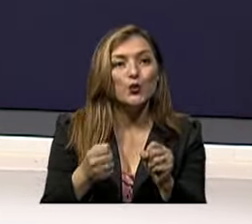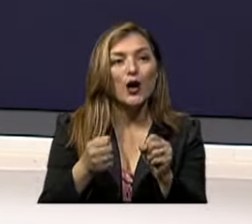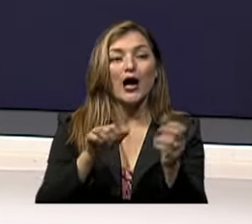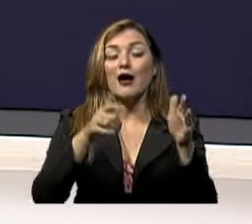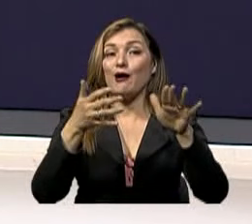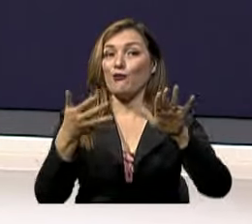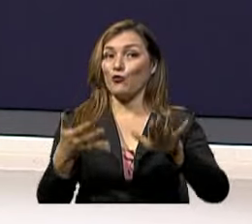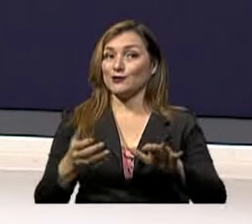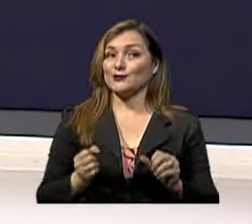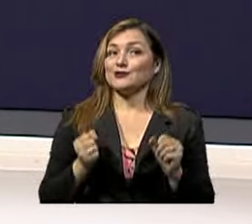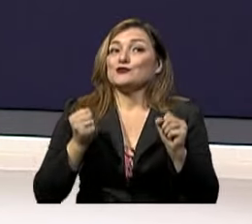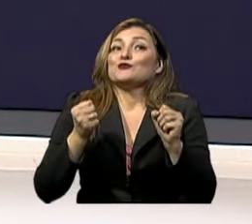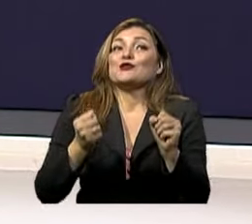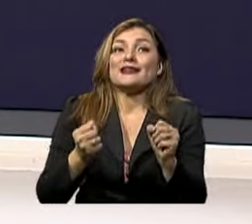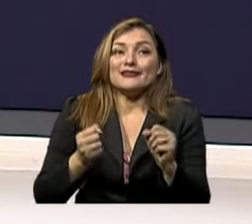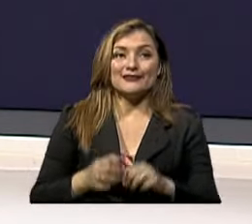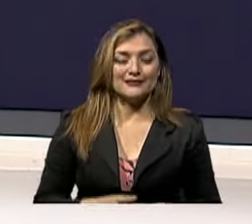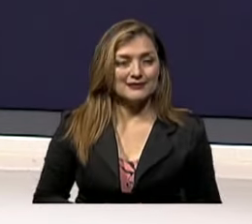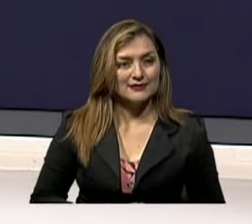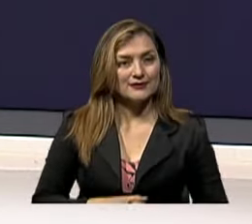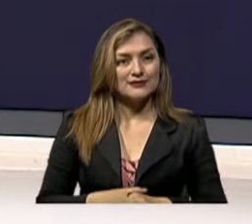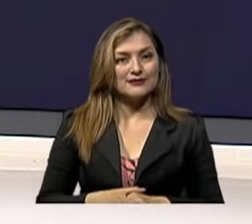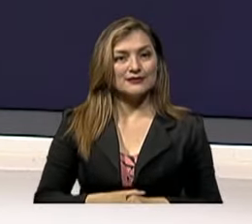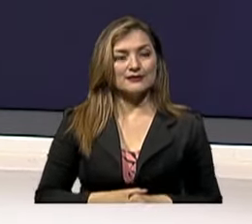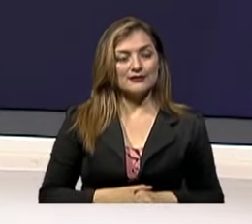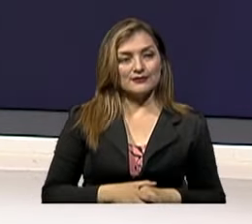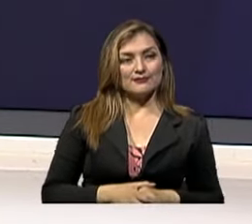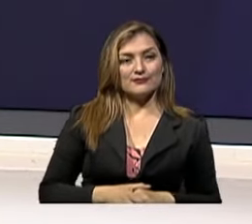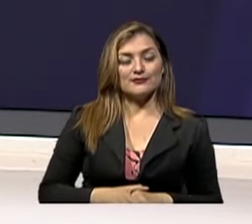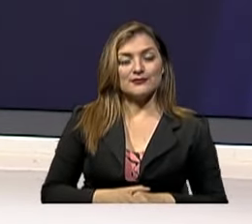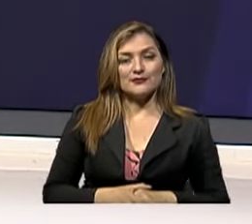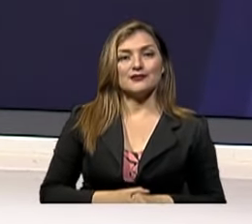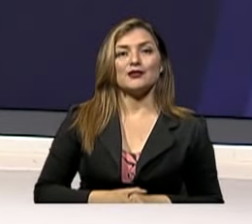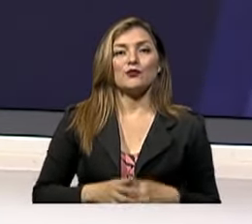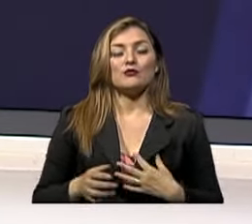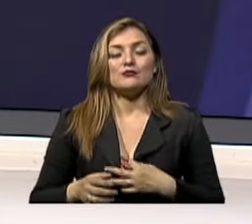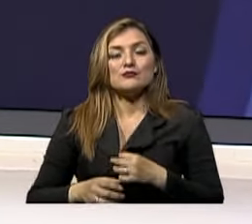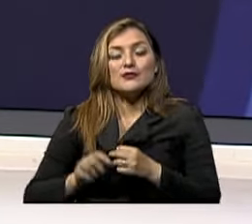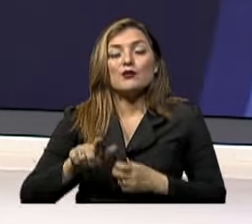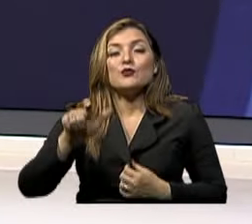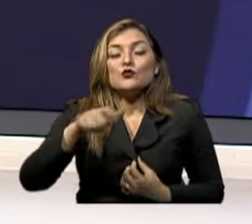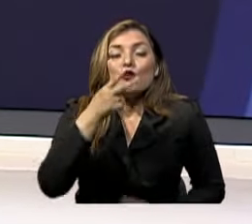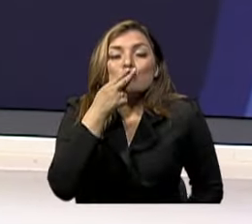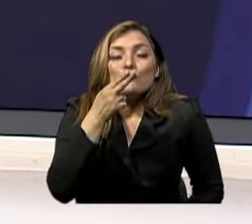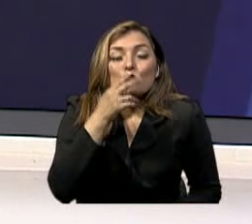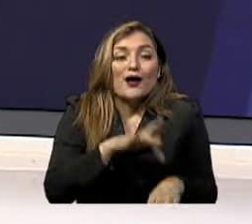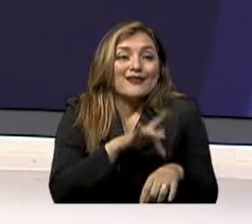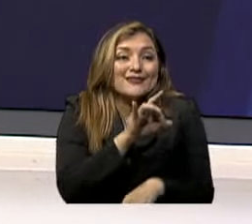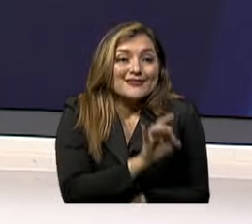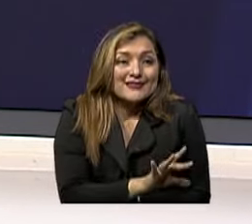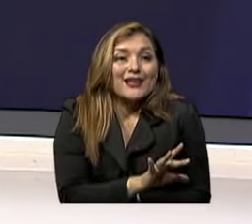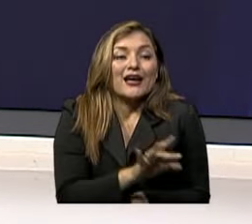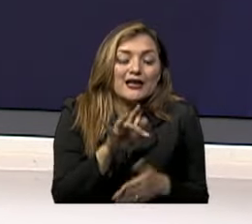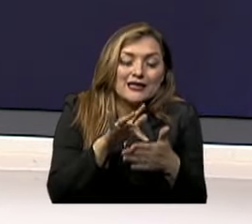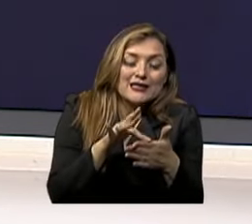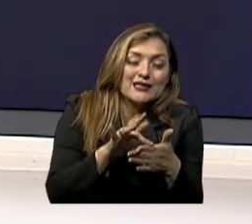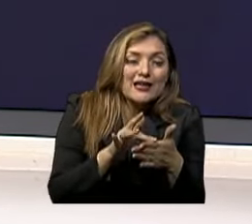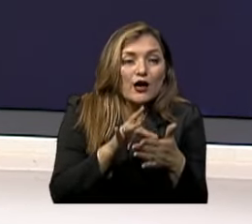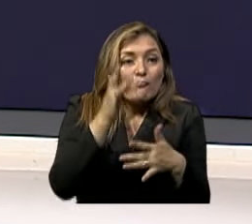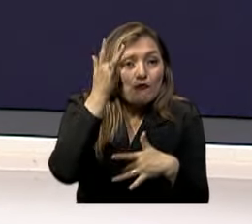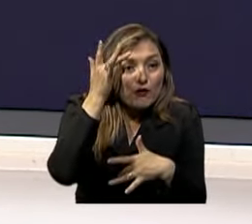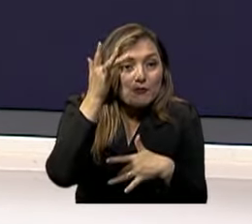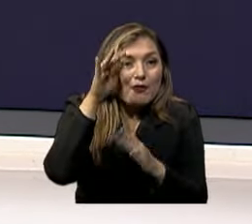de morir aumenta Fíjense ustedes que hay algo bueno El fumador que deja de fumar también reduce el riesgo de